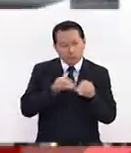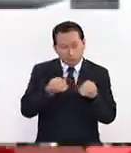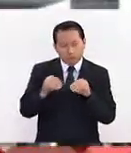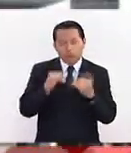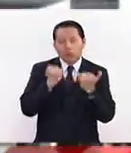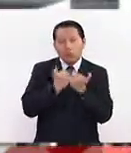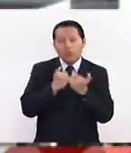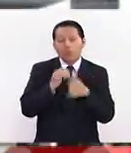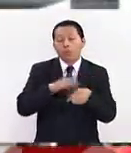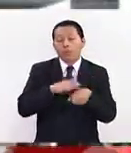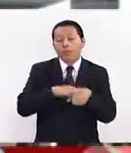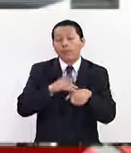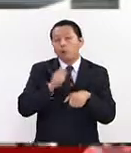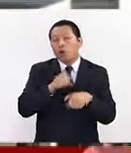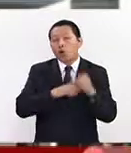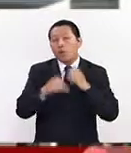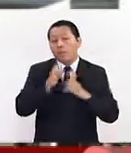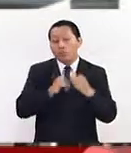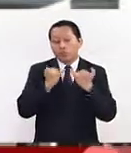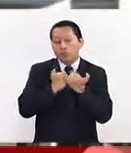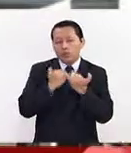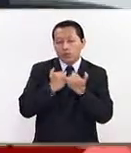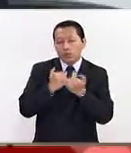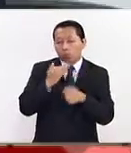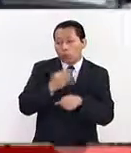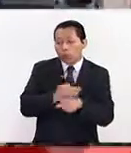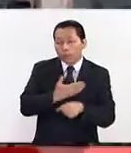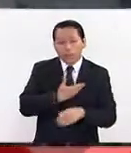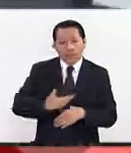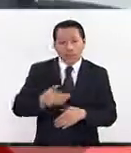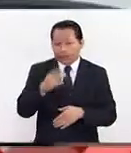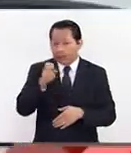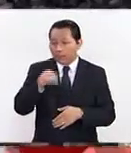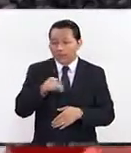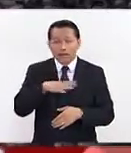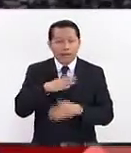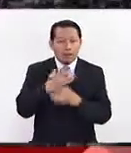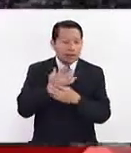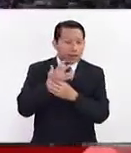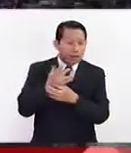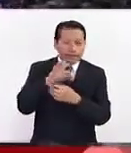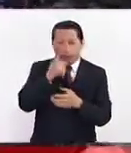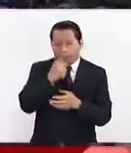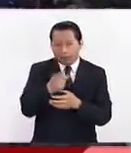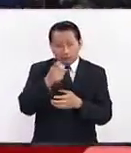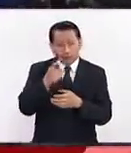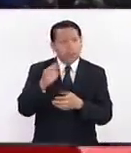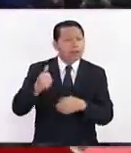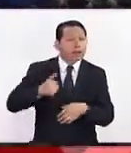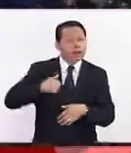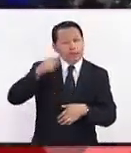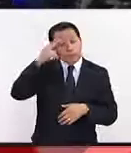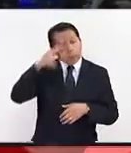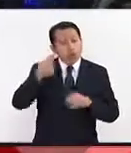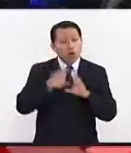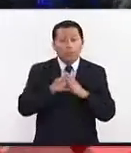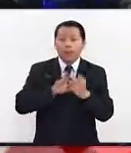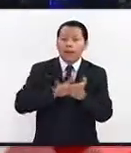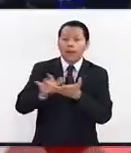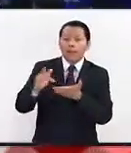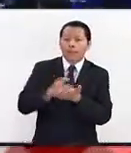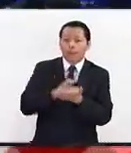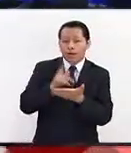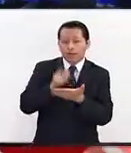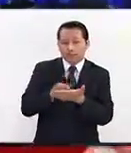incrementar, por supuesto, el comercio. Hasta el momento, dice el presidente Enrique Peña en este artículo, Canadá y México se han apoyado en